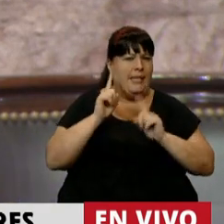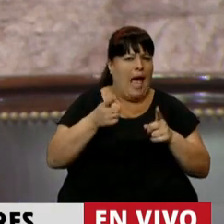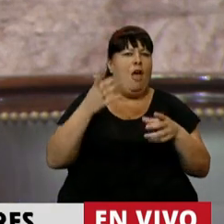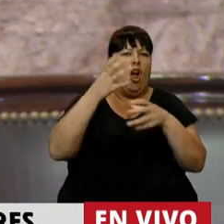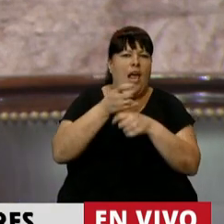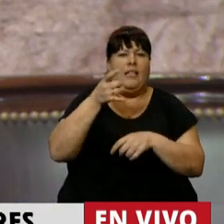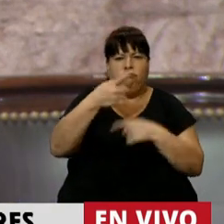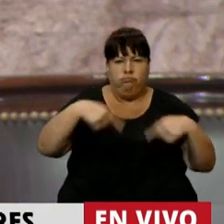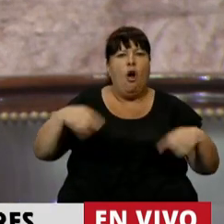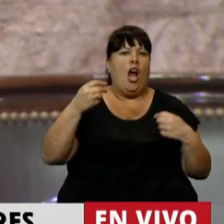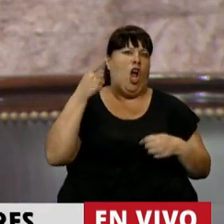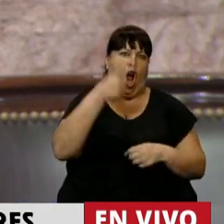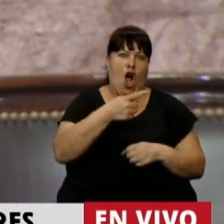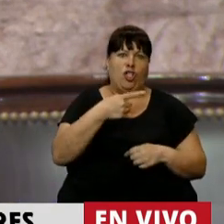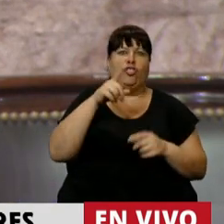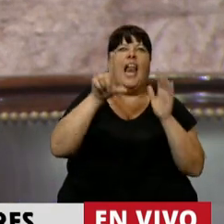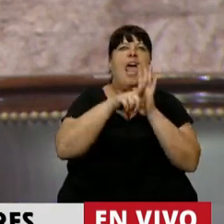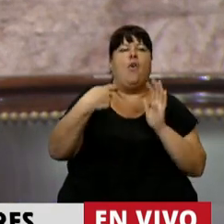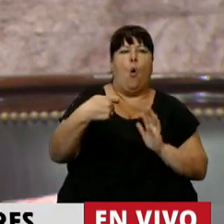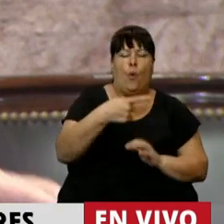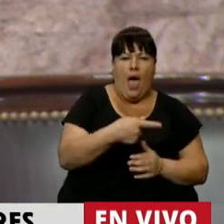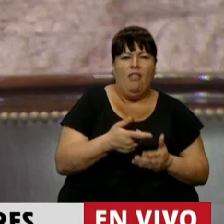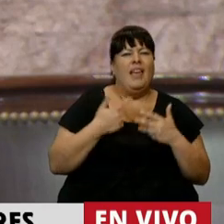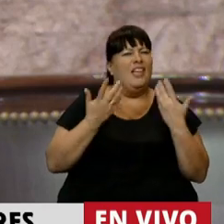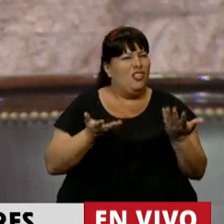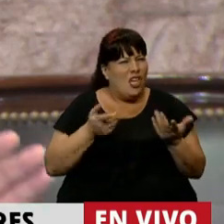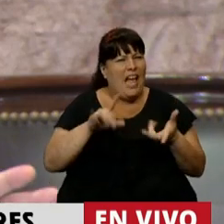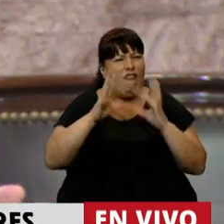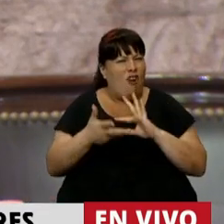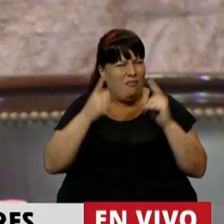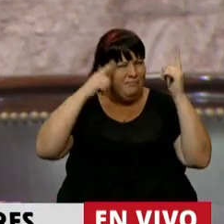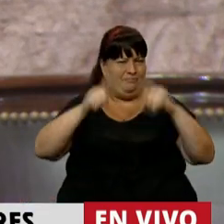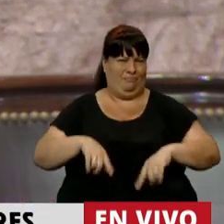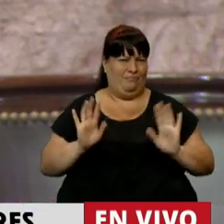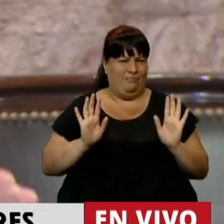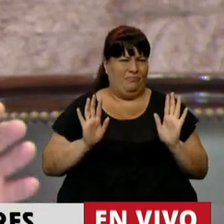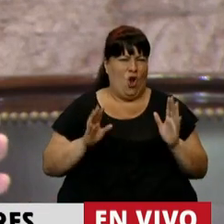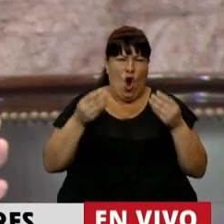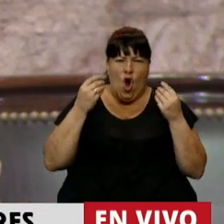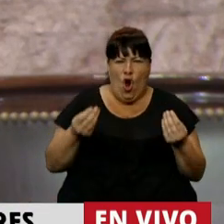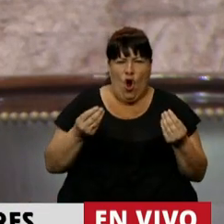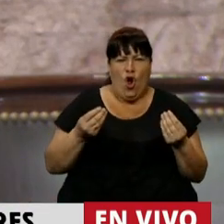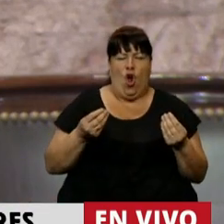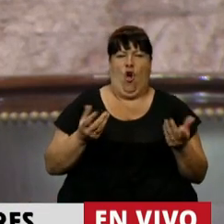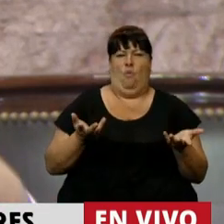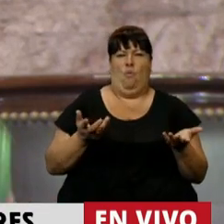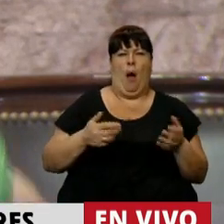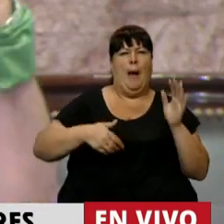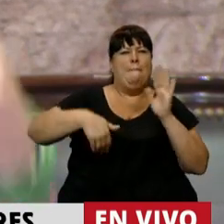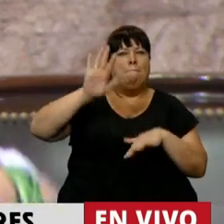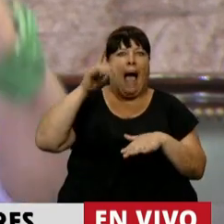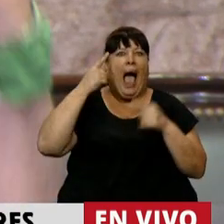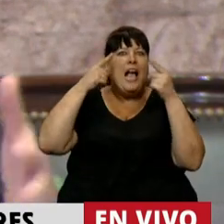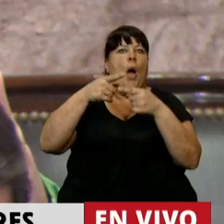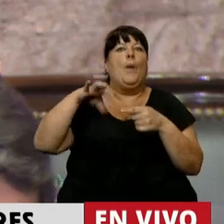transporte por avanzar contra el régimen previsional. Entonces, este sistema es irracional, Presidente. ¿Cómo que haya más